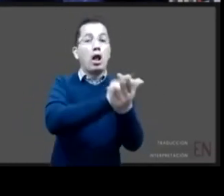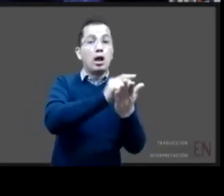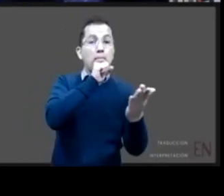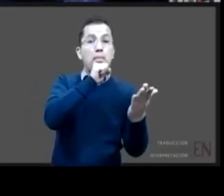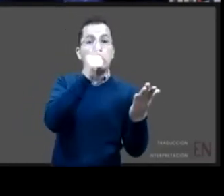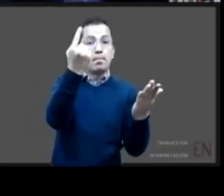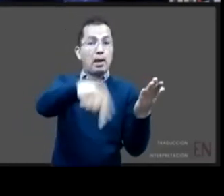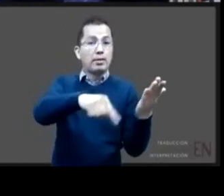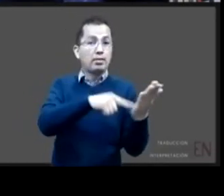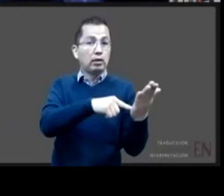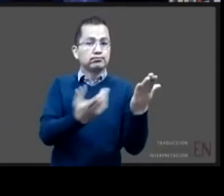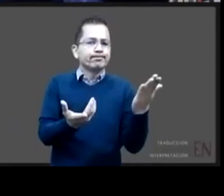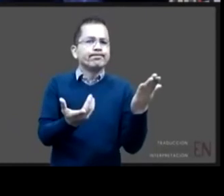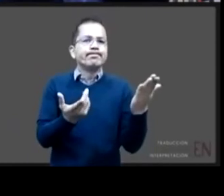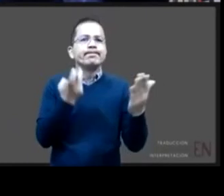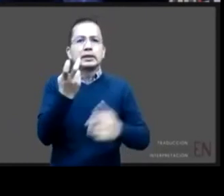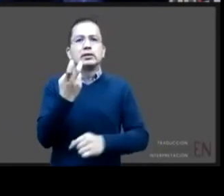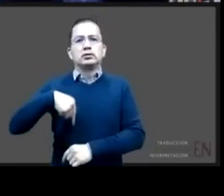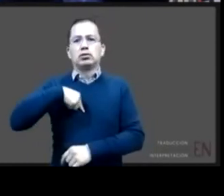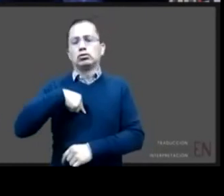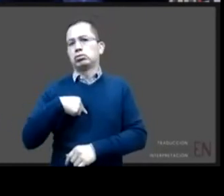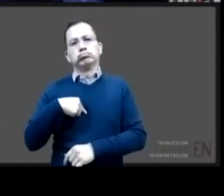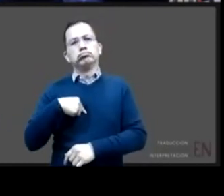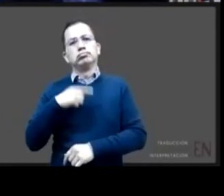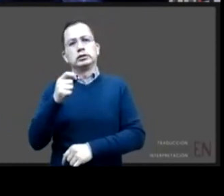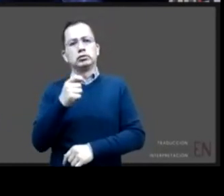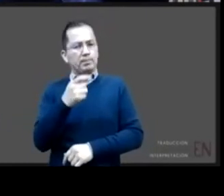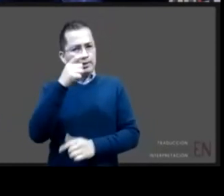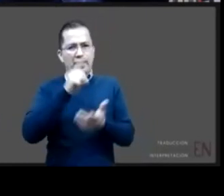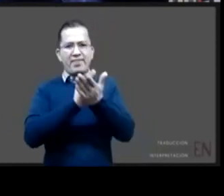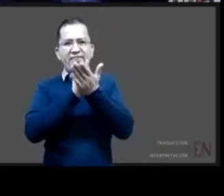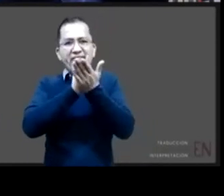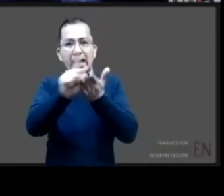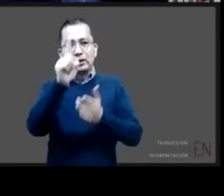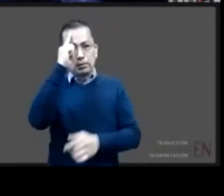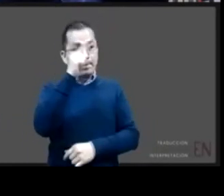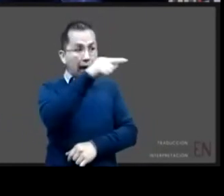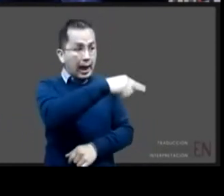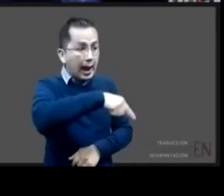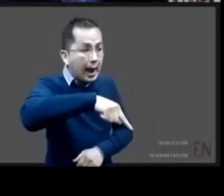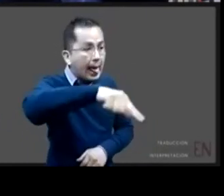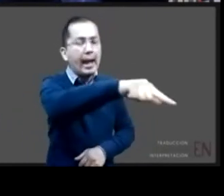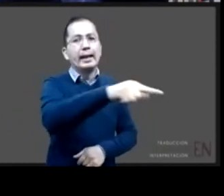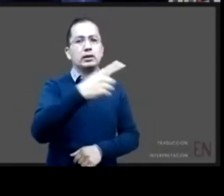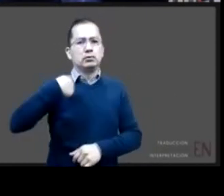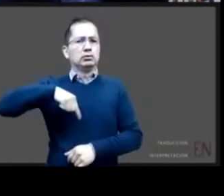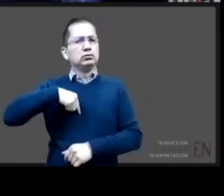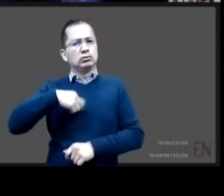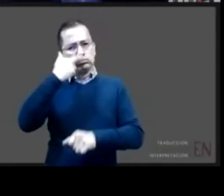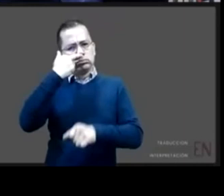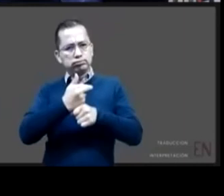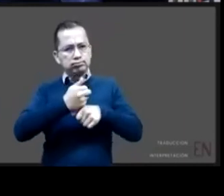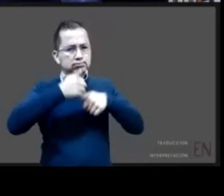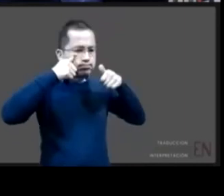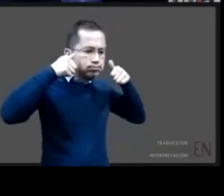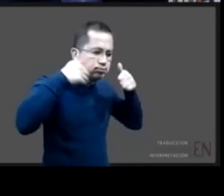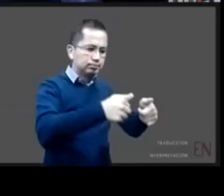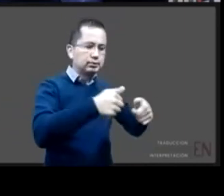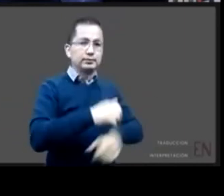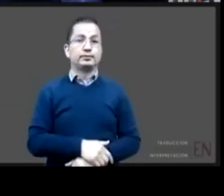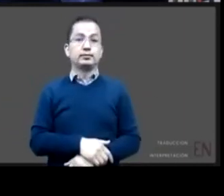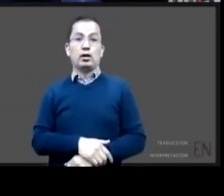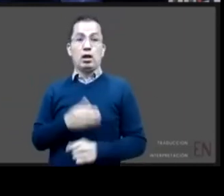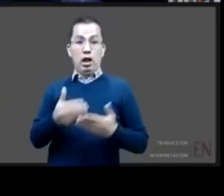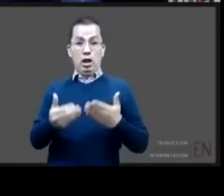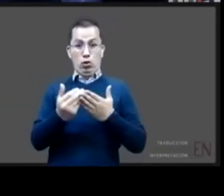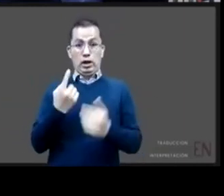procedimiento un derecho adjetivo que esa es la parte en la que nosotros como parte del sistema debemos enfocar